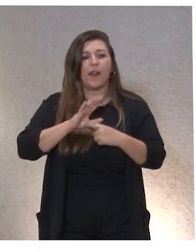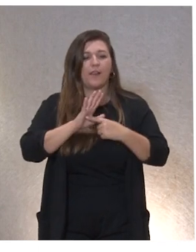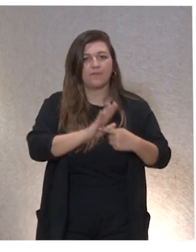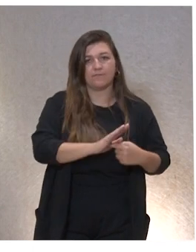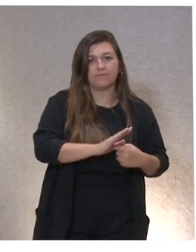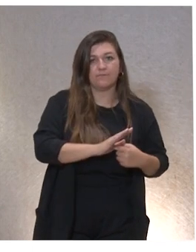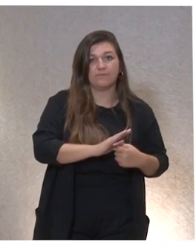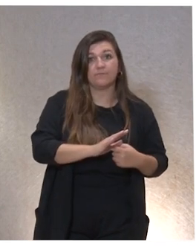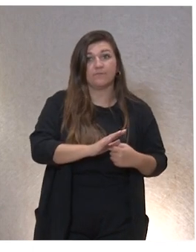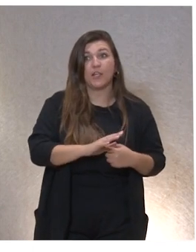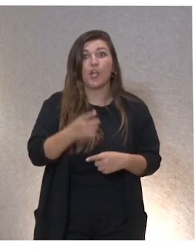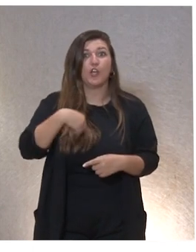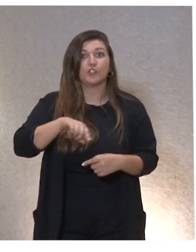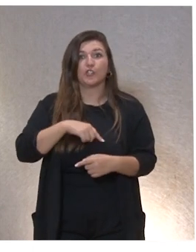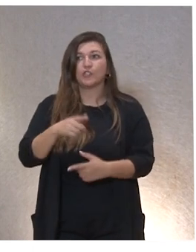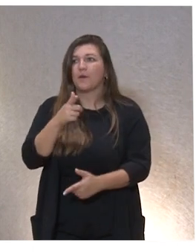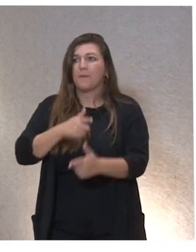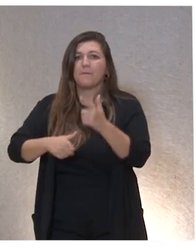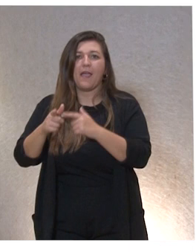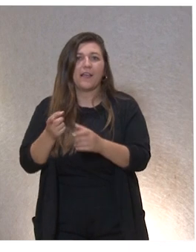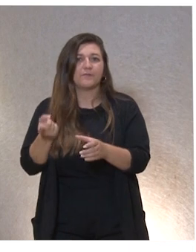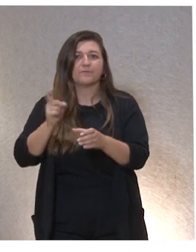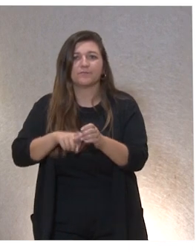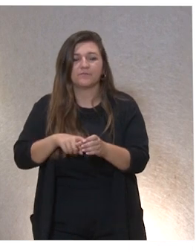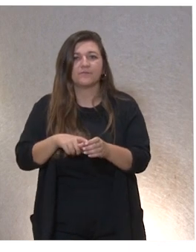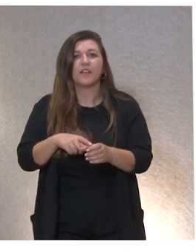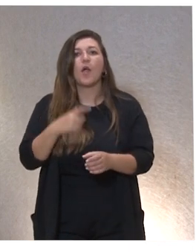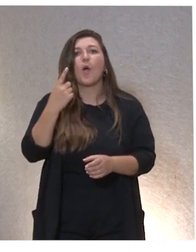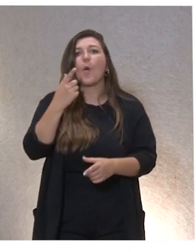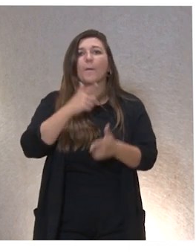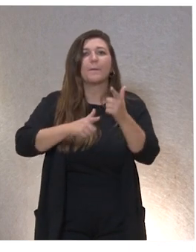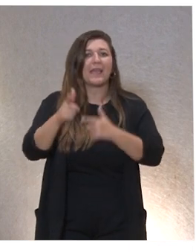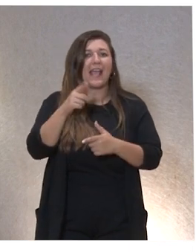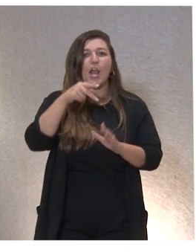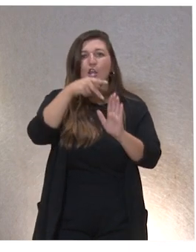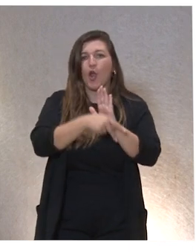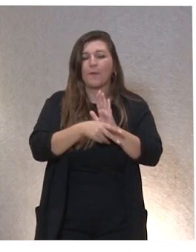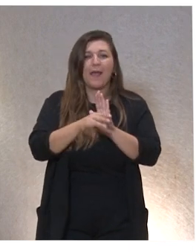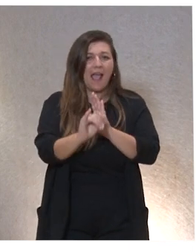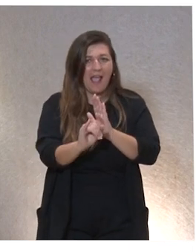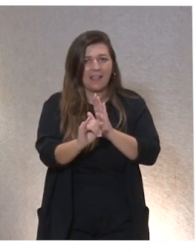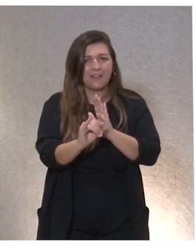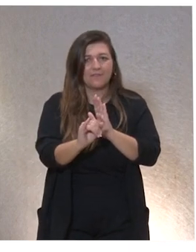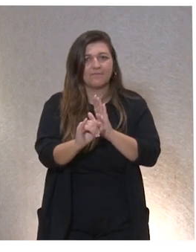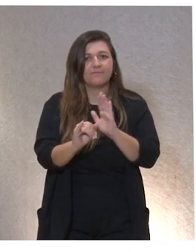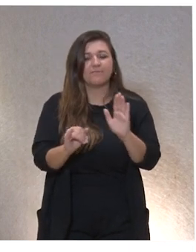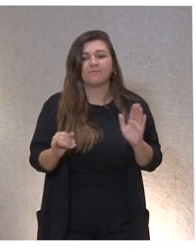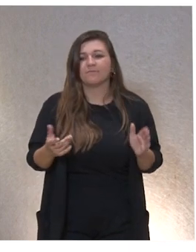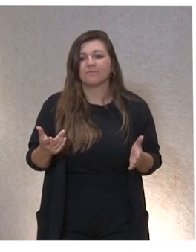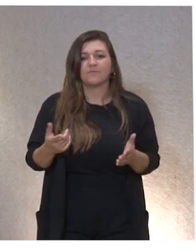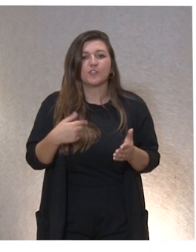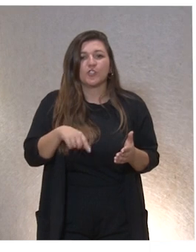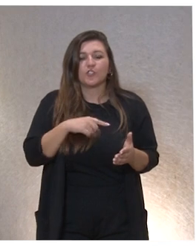Y nos embarcamos en este viaje. Era un viaje que tenía una norma, que había que dejarse llevar. Había que dejarse llevar